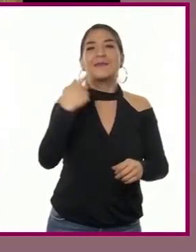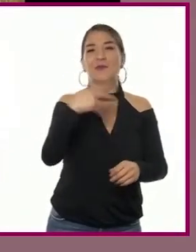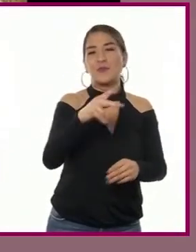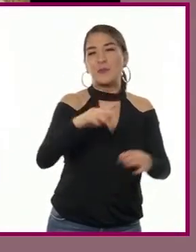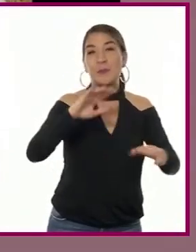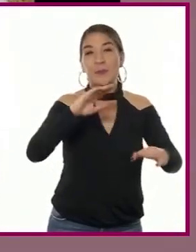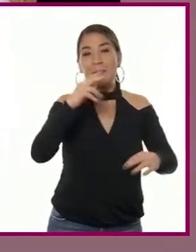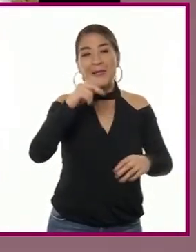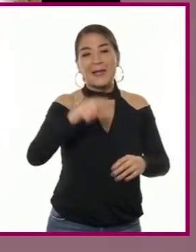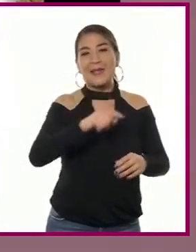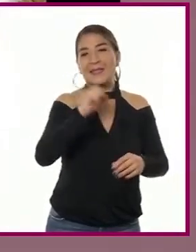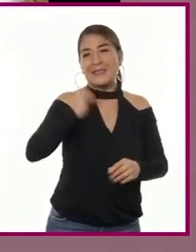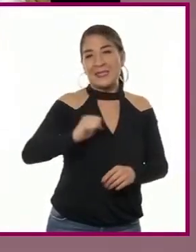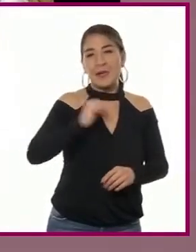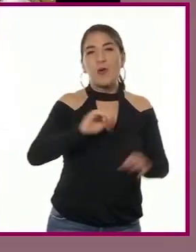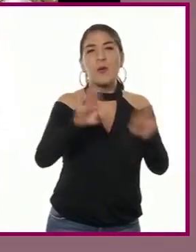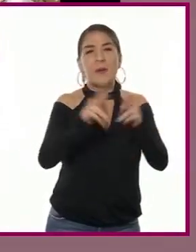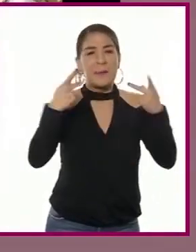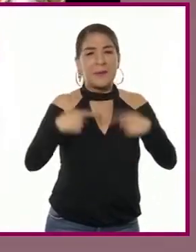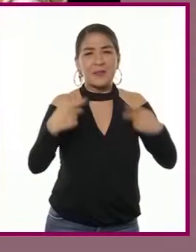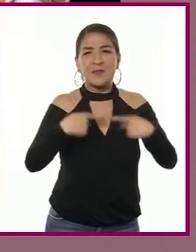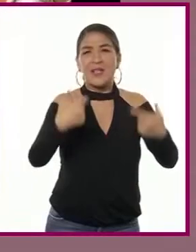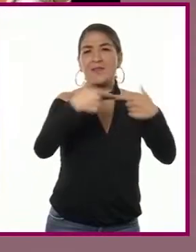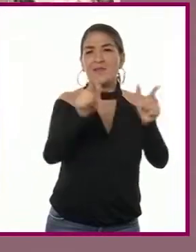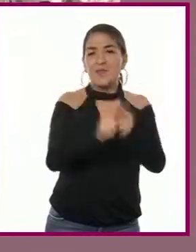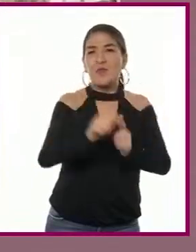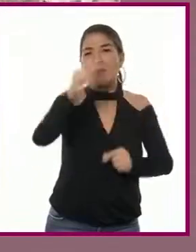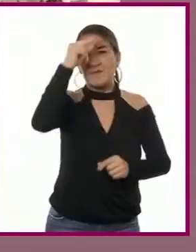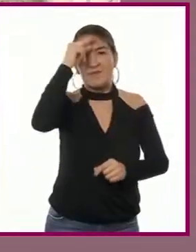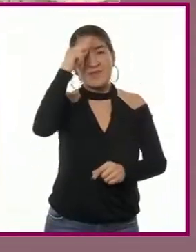Ilustración, una época de importantes cambios.